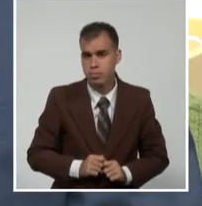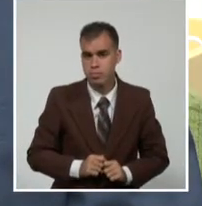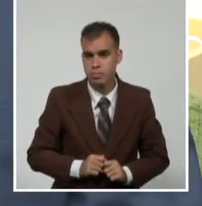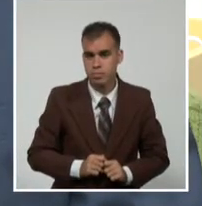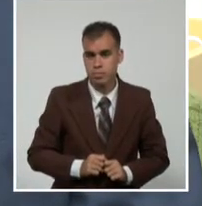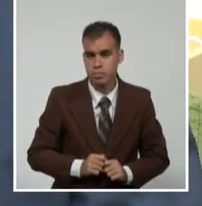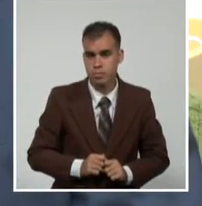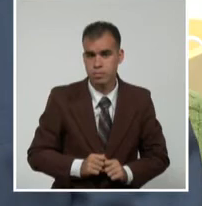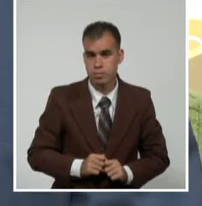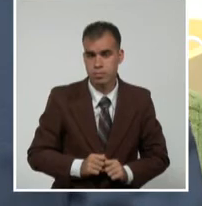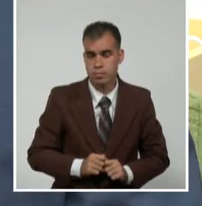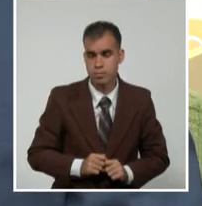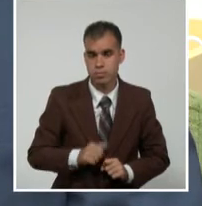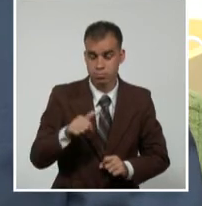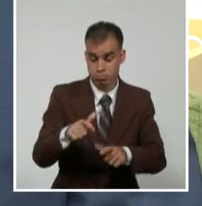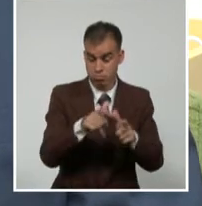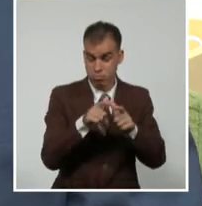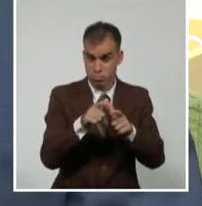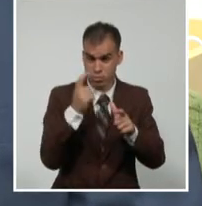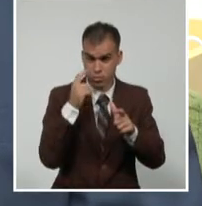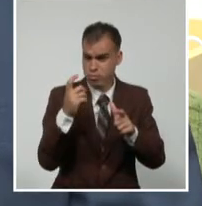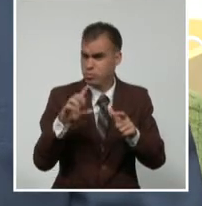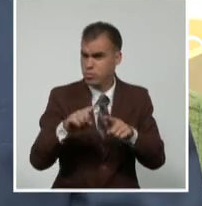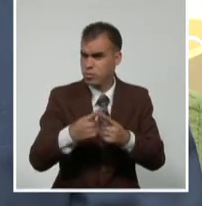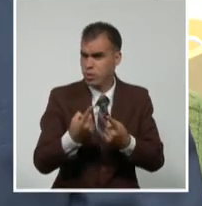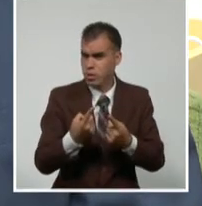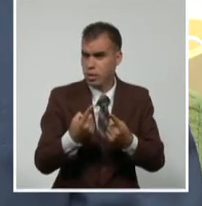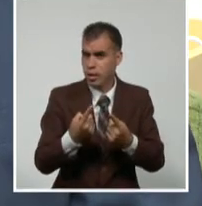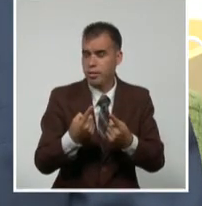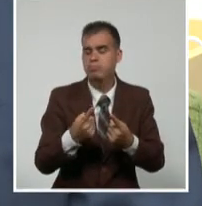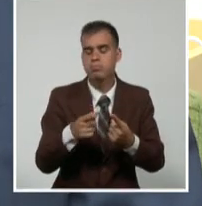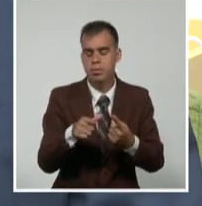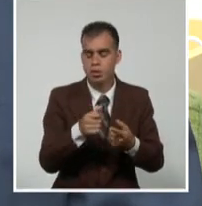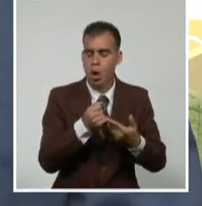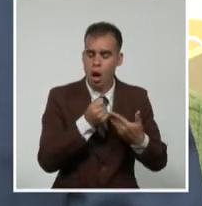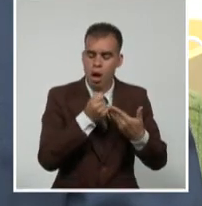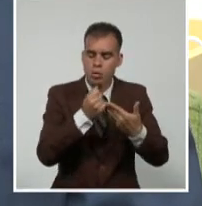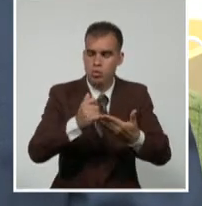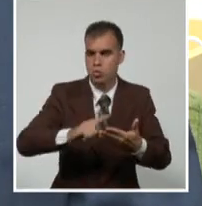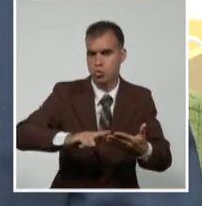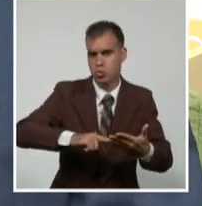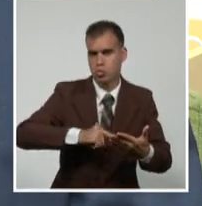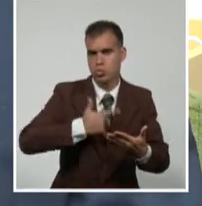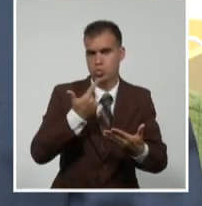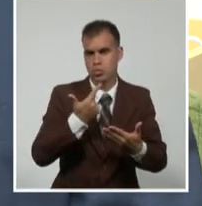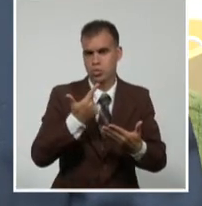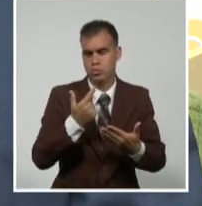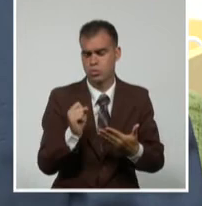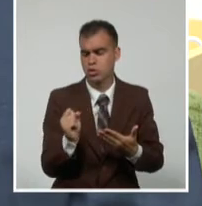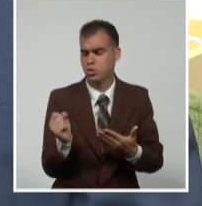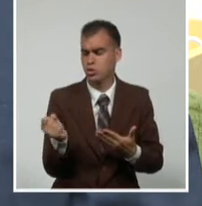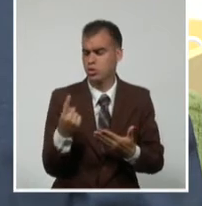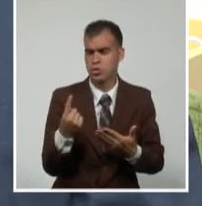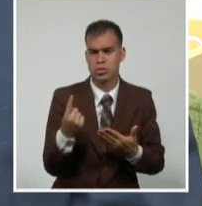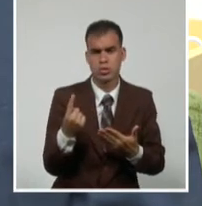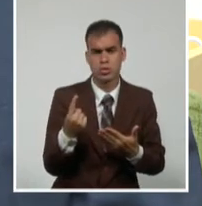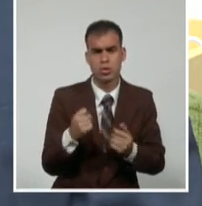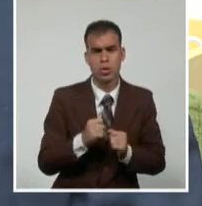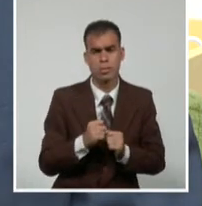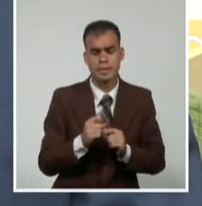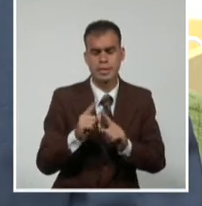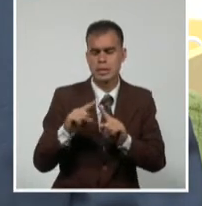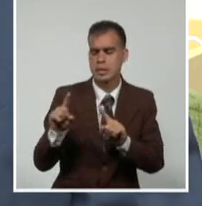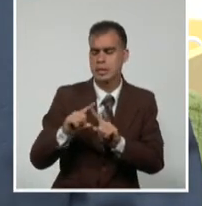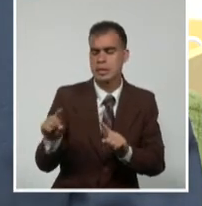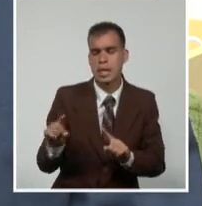es que sistemáticamente ha ayudado a pensar la cultura. hecho el aporte no solo hacia temas que tienen que